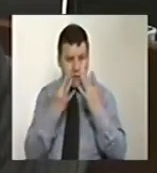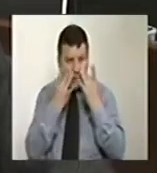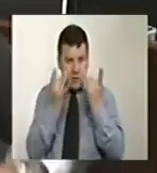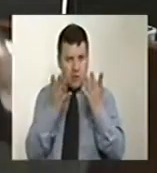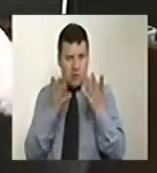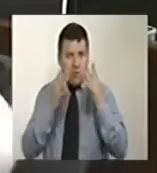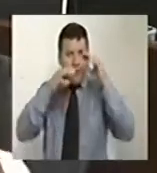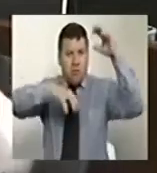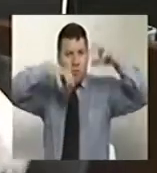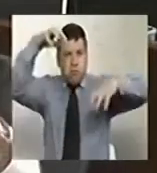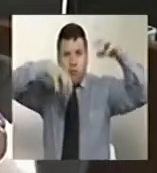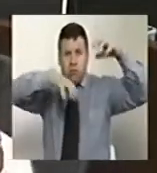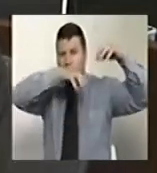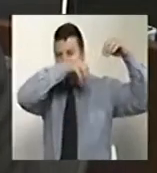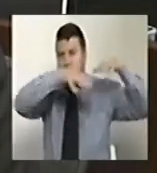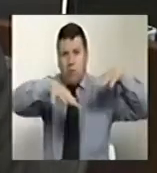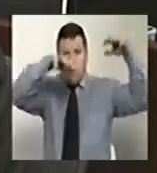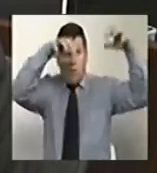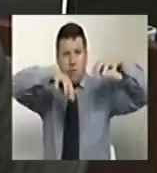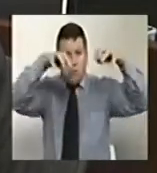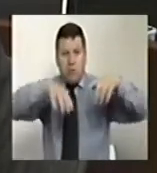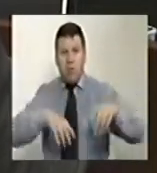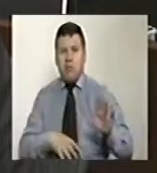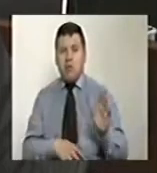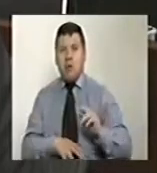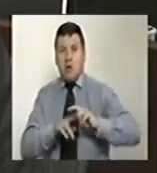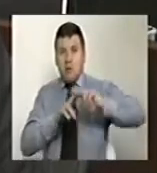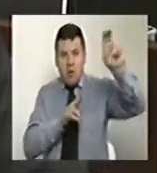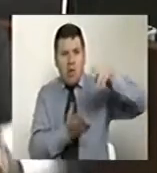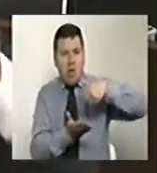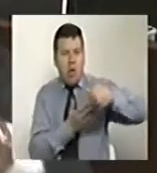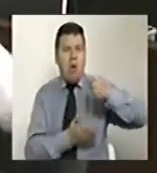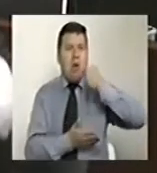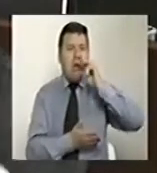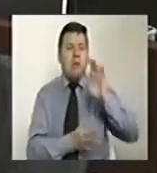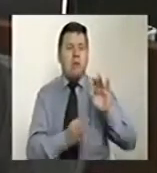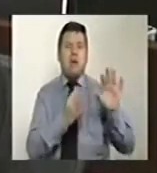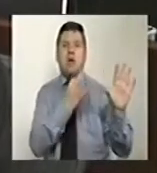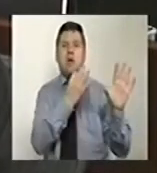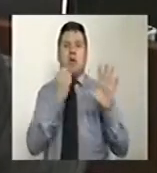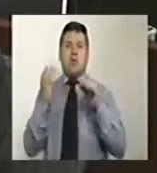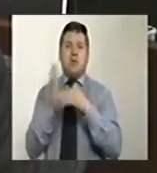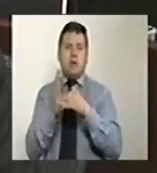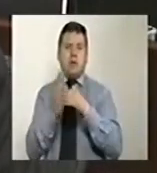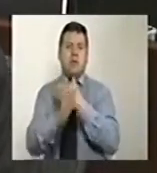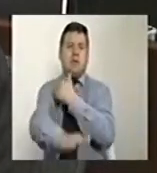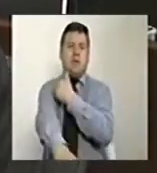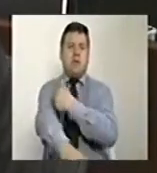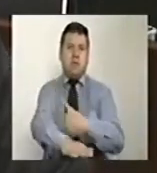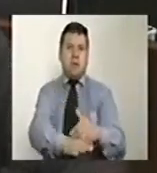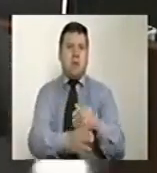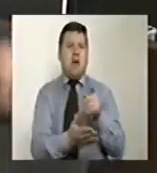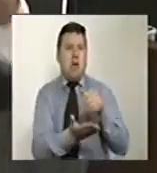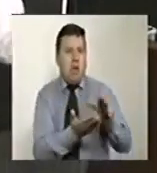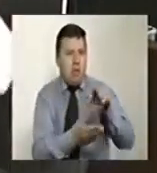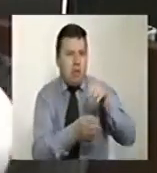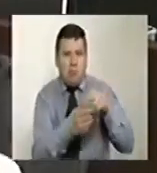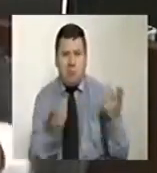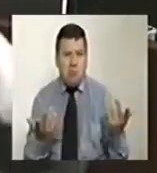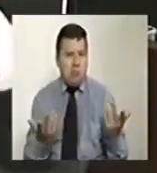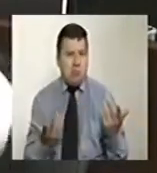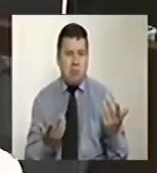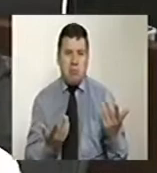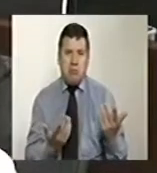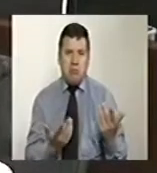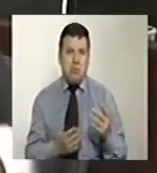invernal. Tragedia invernal que le vale a Manizales y a Caldas 800 mil millones de pesos. Ni el